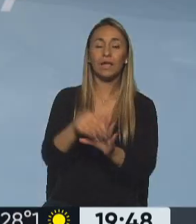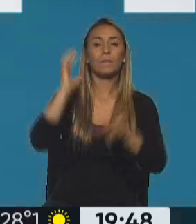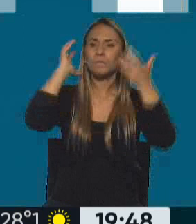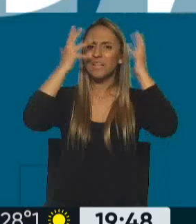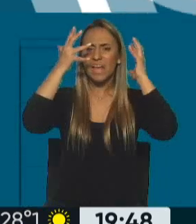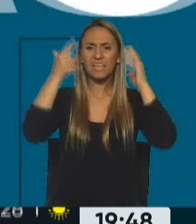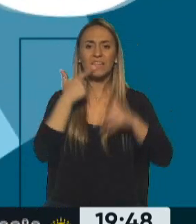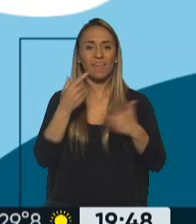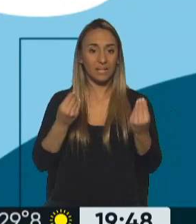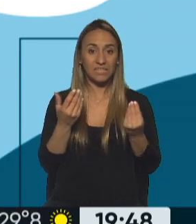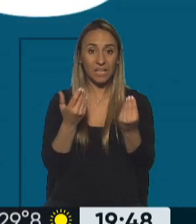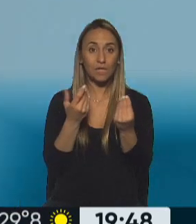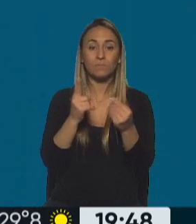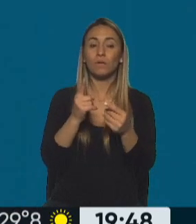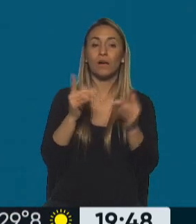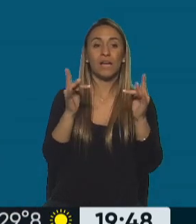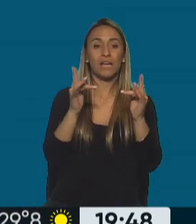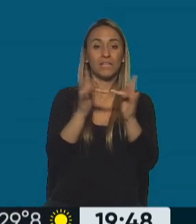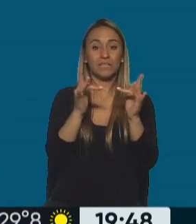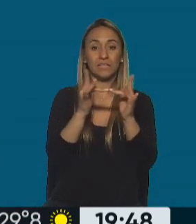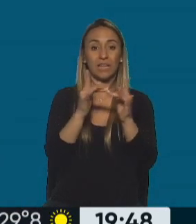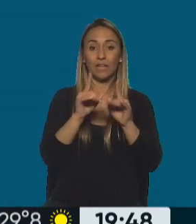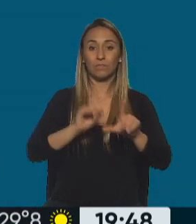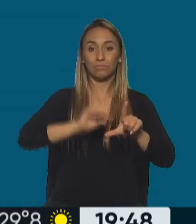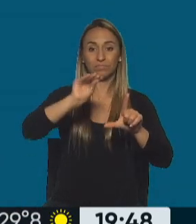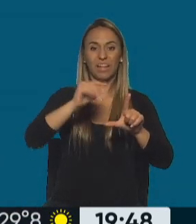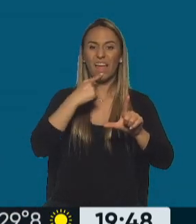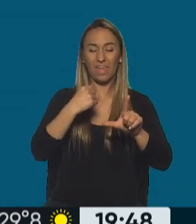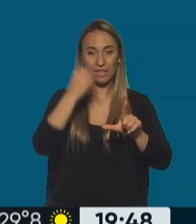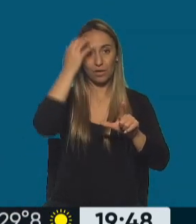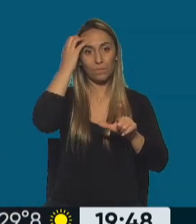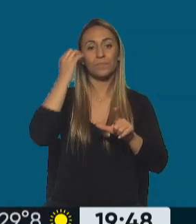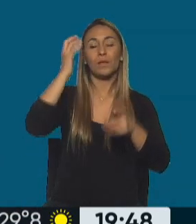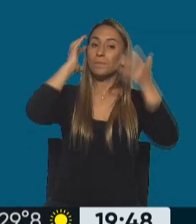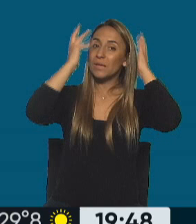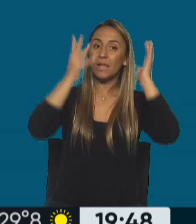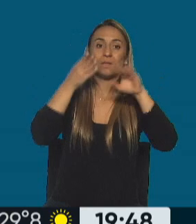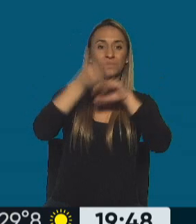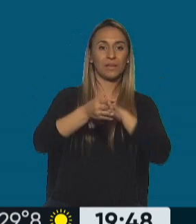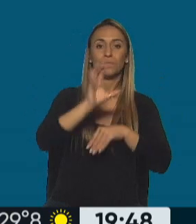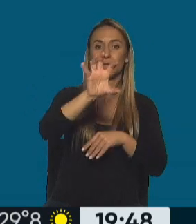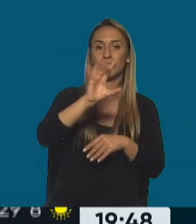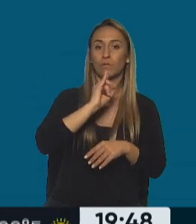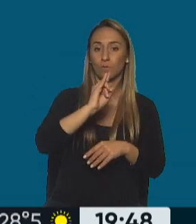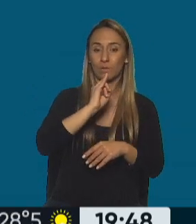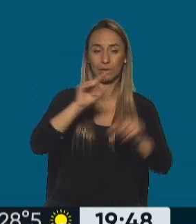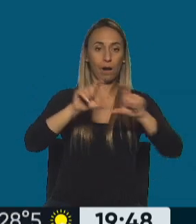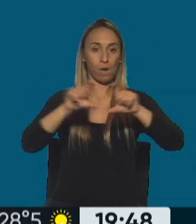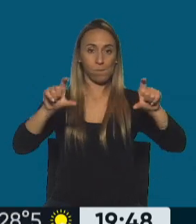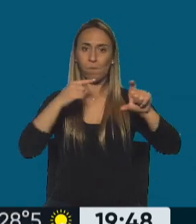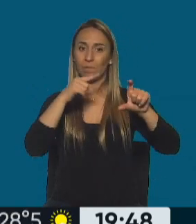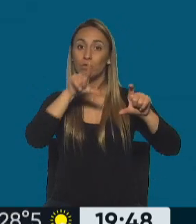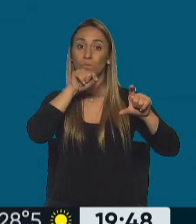Milley a través de las redes sociales? con el hijo de la Ahora hablamos de eso, si querés. Estuvo en Tucumán, Milley. Ahí tenemos el tuit en la pantalla. Dice, después